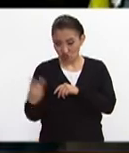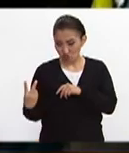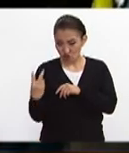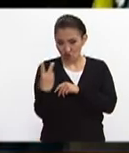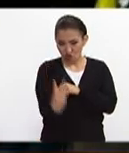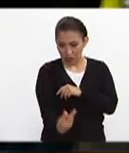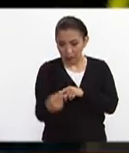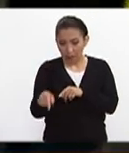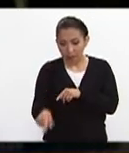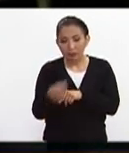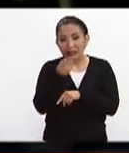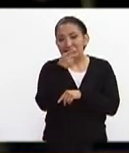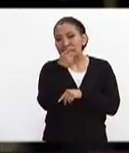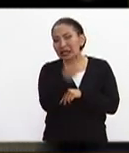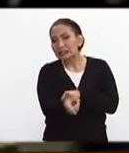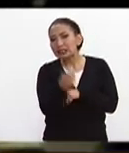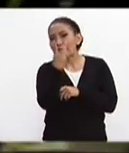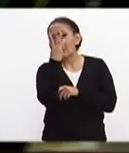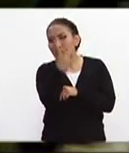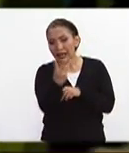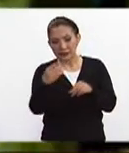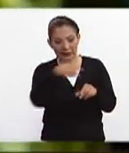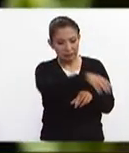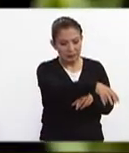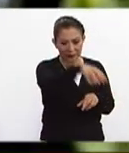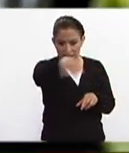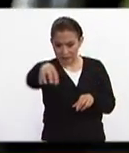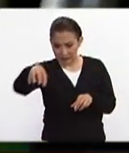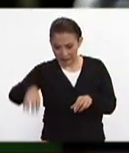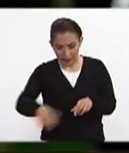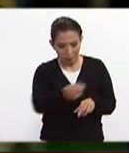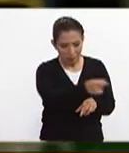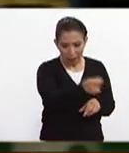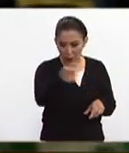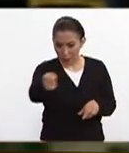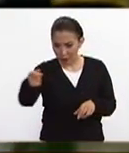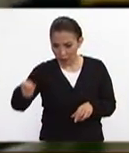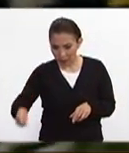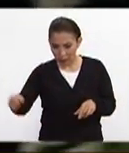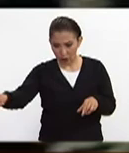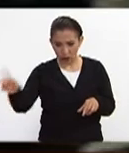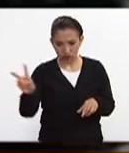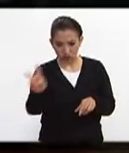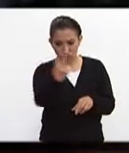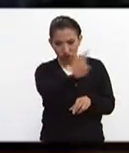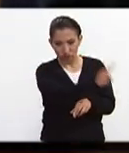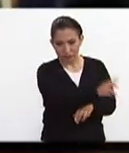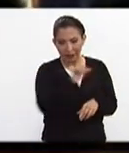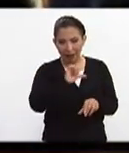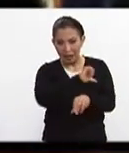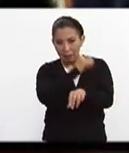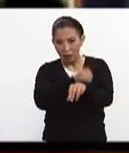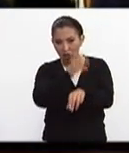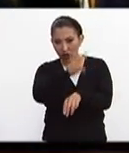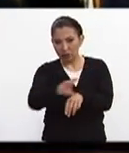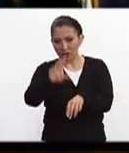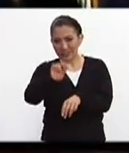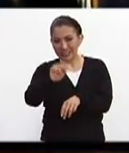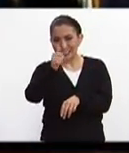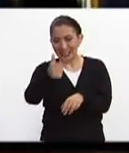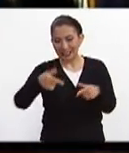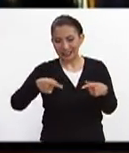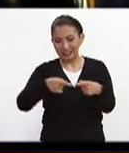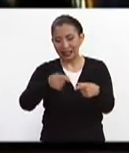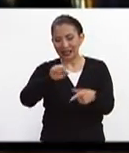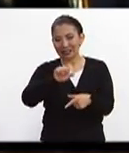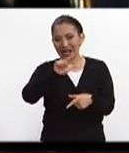caninos nos decía ya aquí que había tres binomios caninos actualmente ahí en esta zona de Álvaro Obregón número 286 esquina